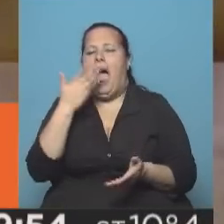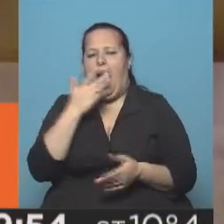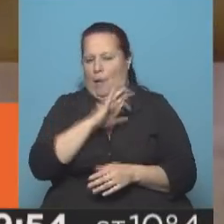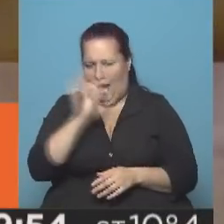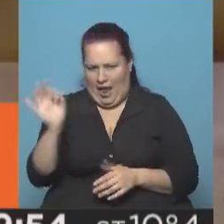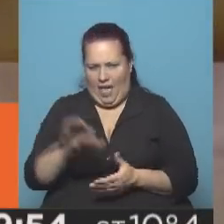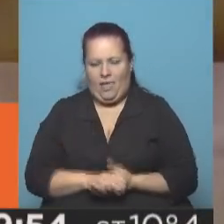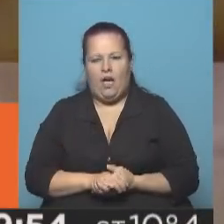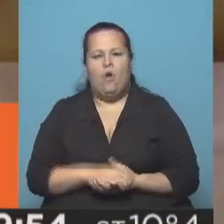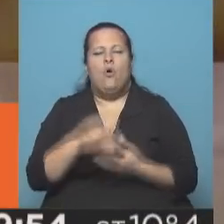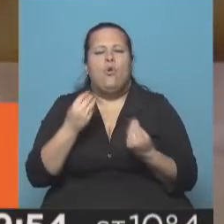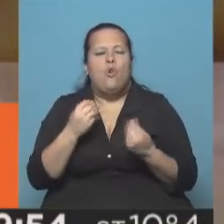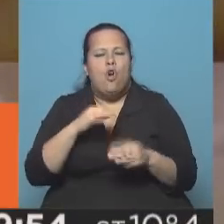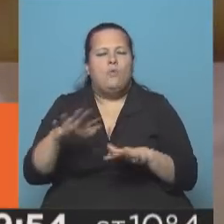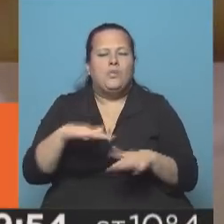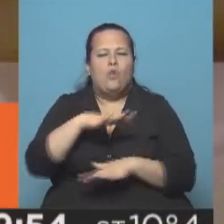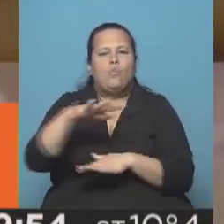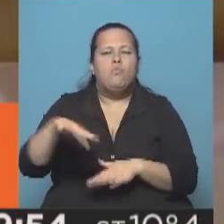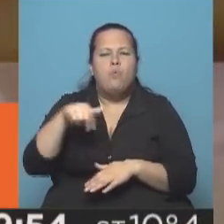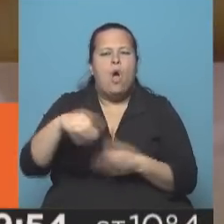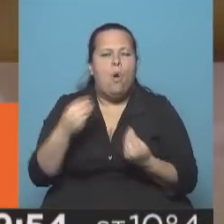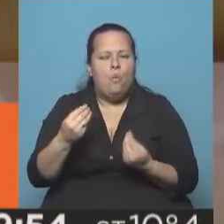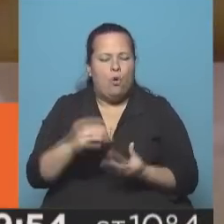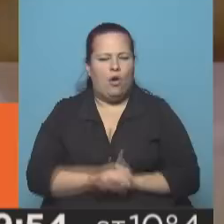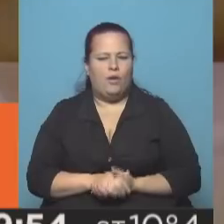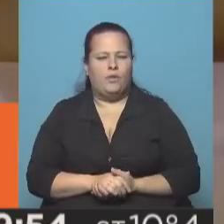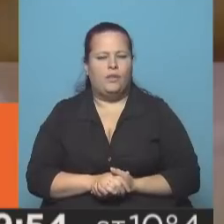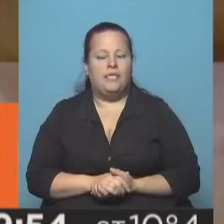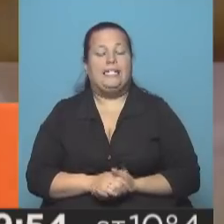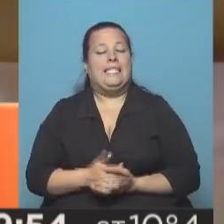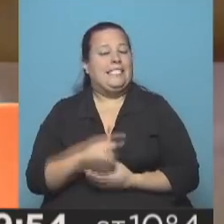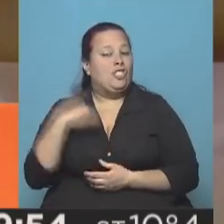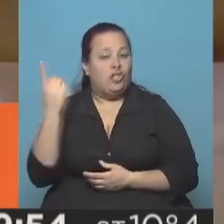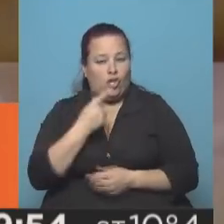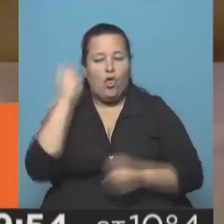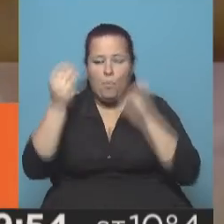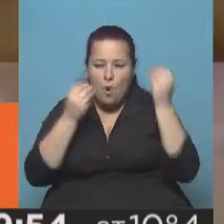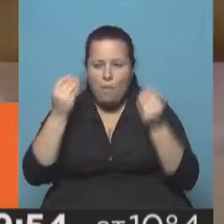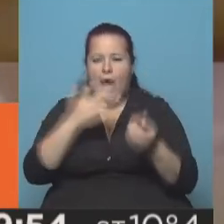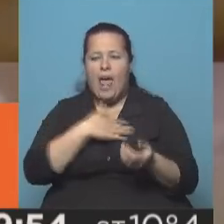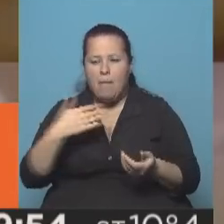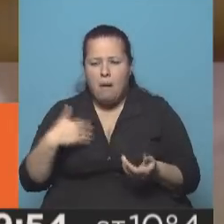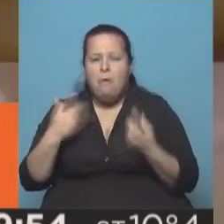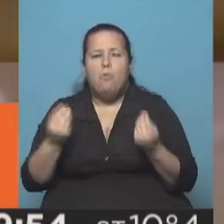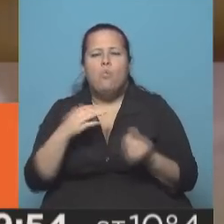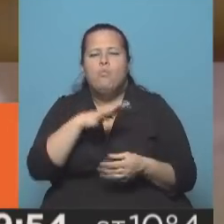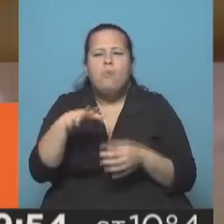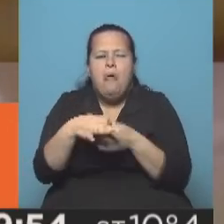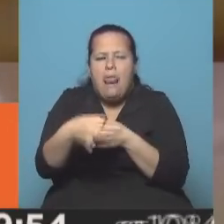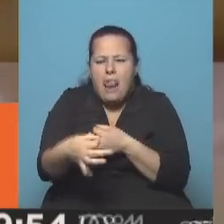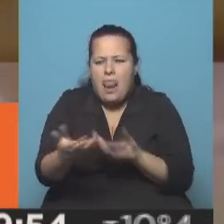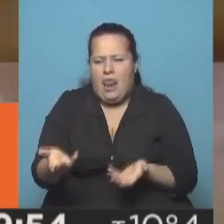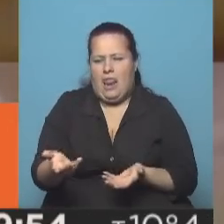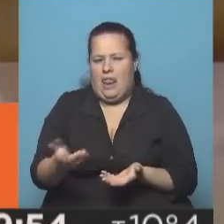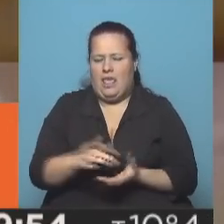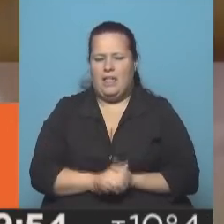nada. ¿Cómo vive esta situación en el pueblo de Lugones? Y todos preocupados, las madres, todas, porque es un pueblo muy chico.